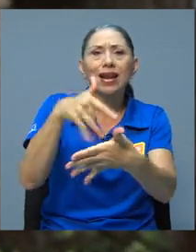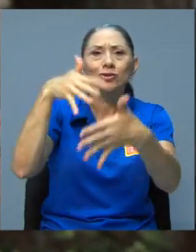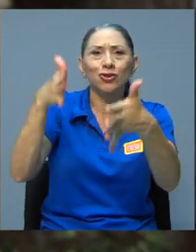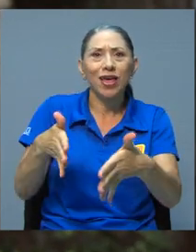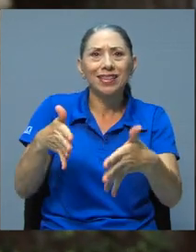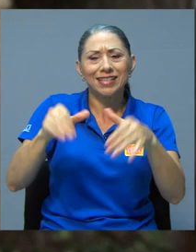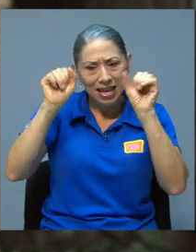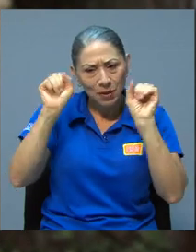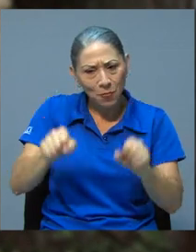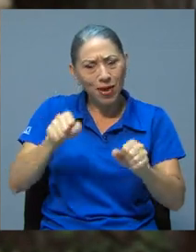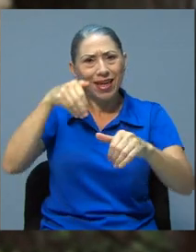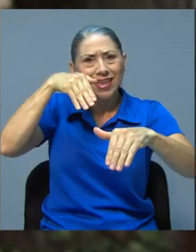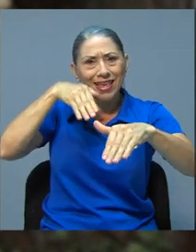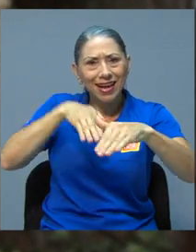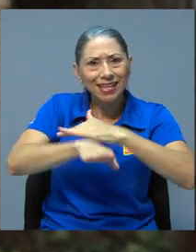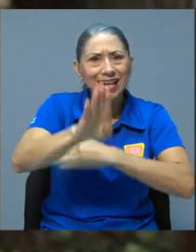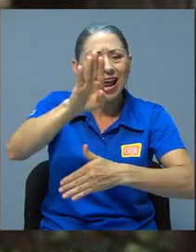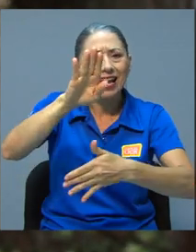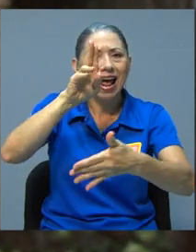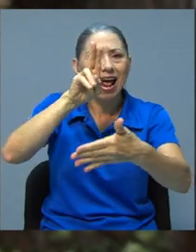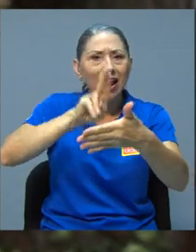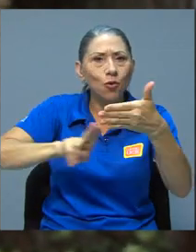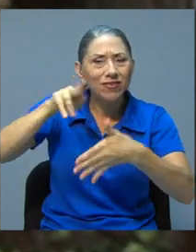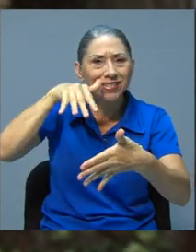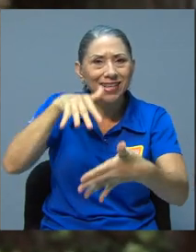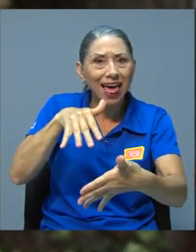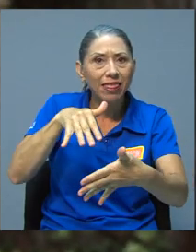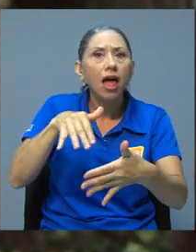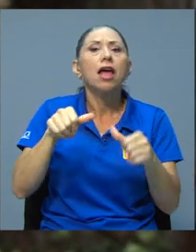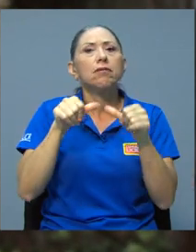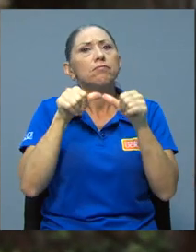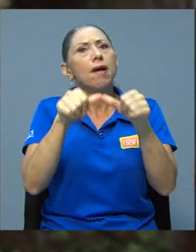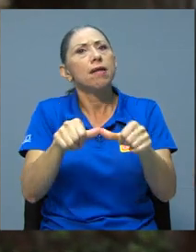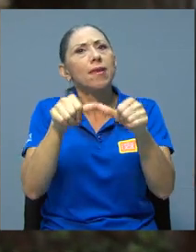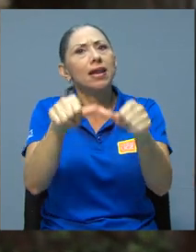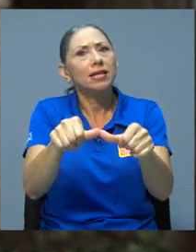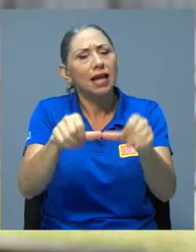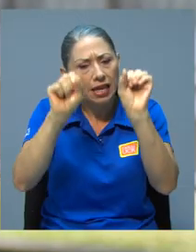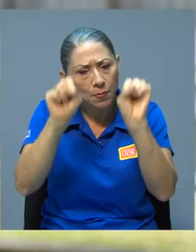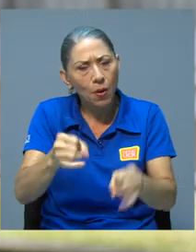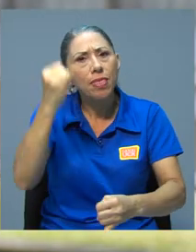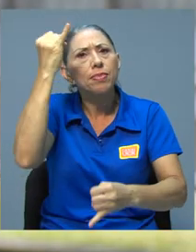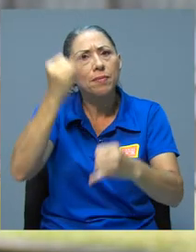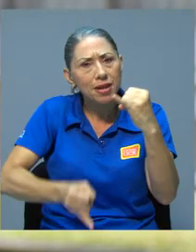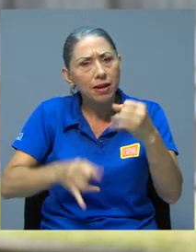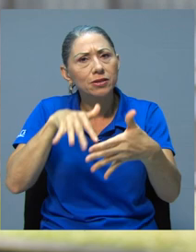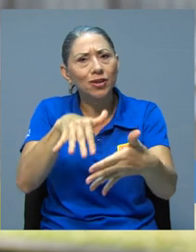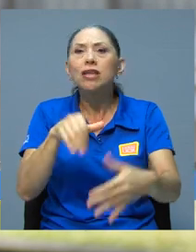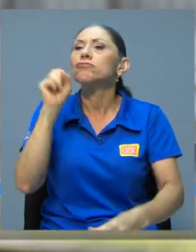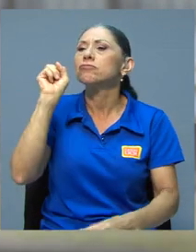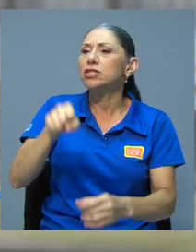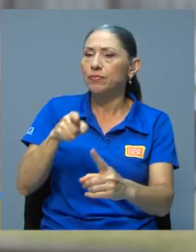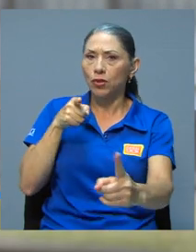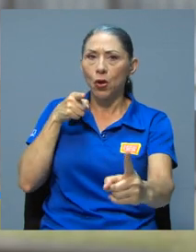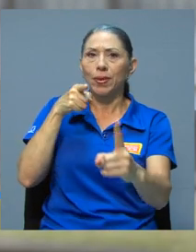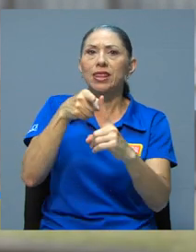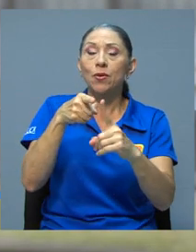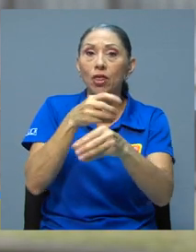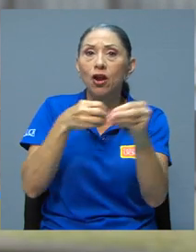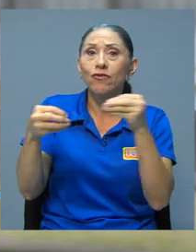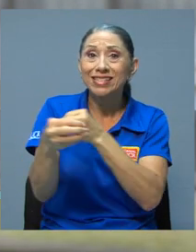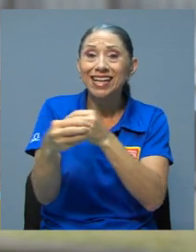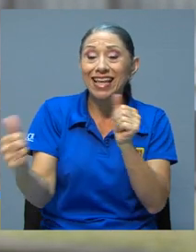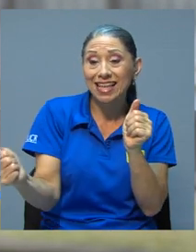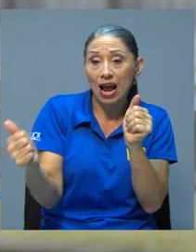en su ingreso a la universidad, en su permanencia también, obviamente, y para que puedan culminar su proyecto. Así es. El objetivo de la oficina es,